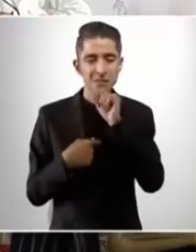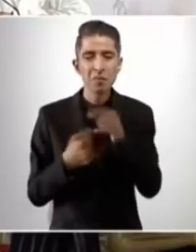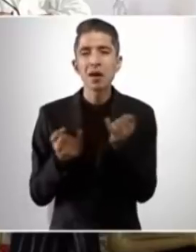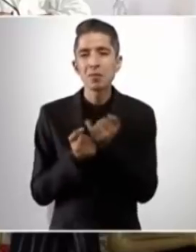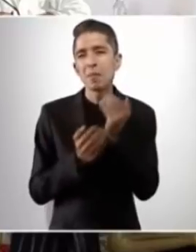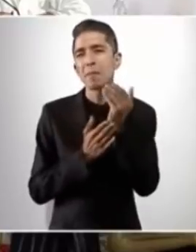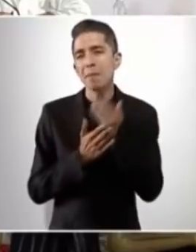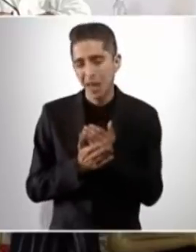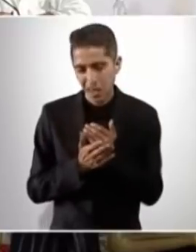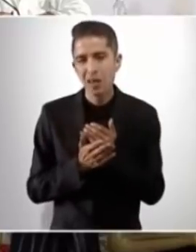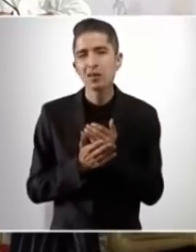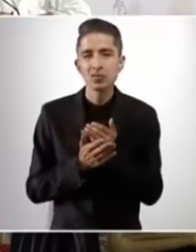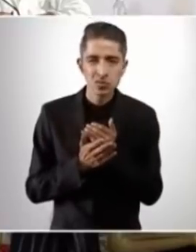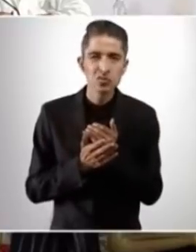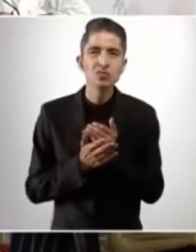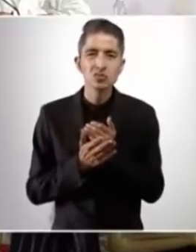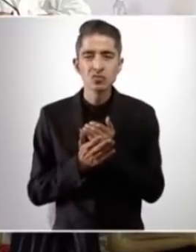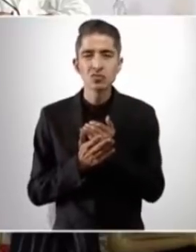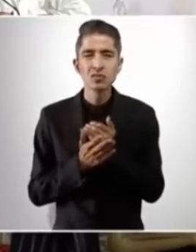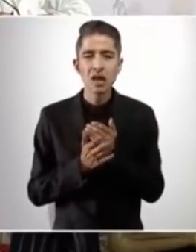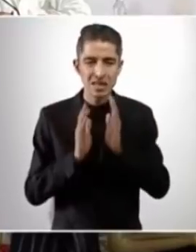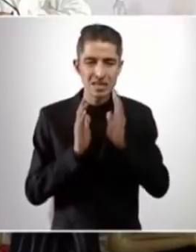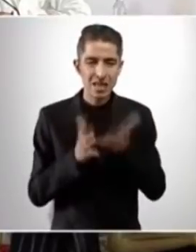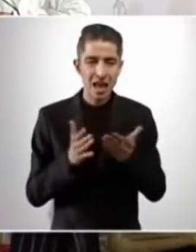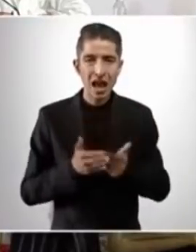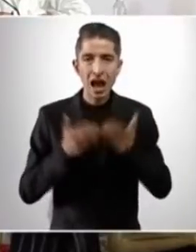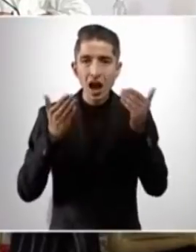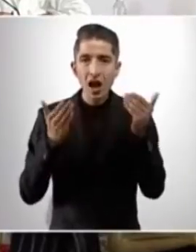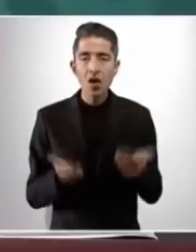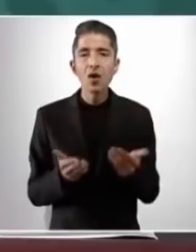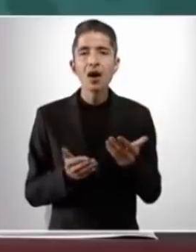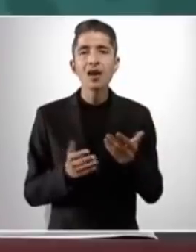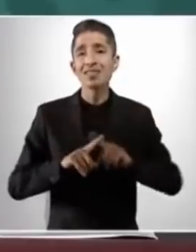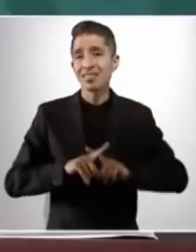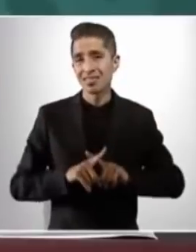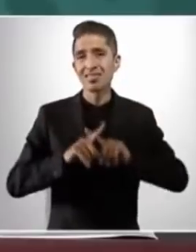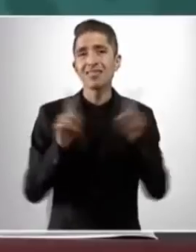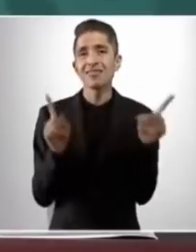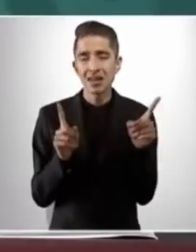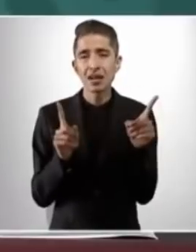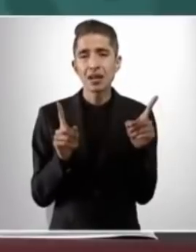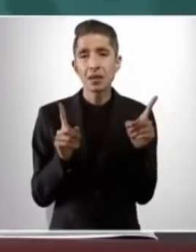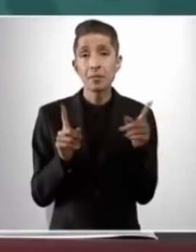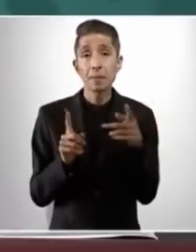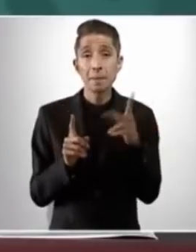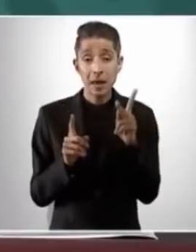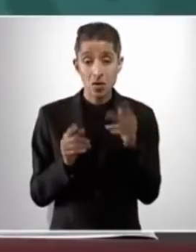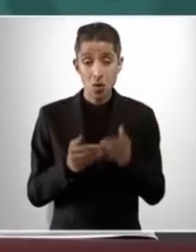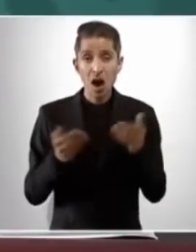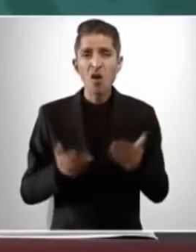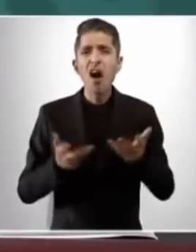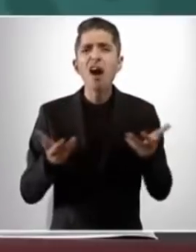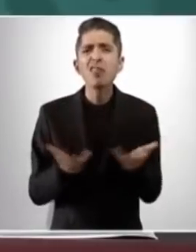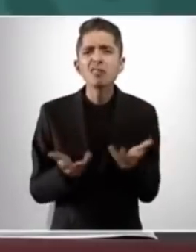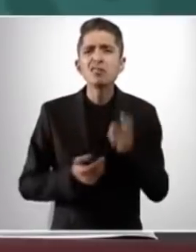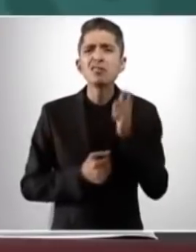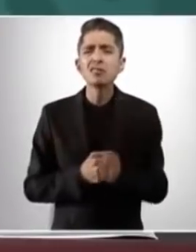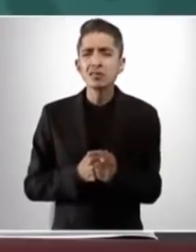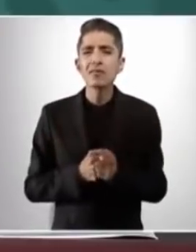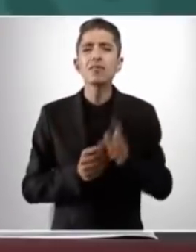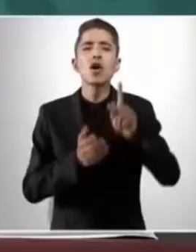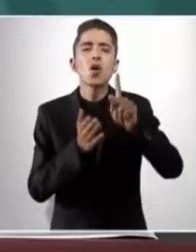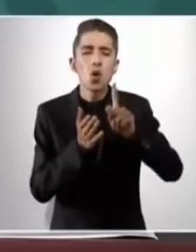Ya estamos en una situación distinta. Y ahora lo que tenemos que hacer es, de nuevo,